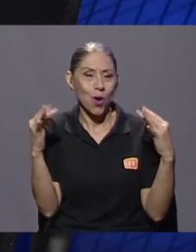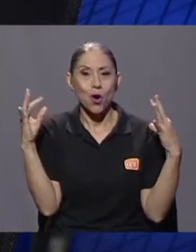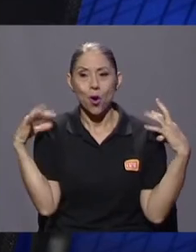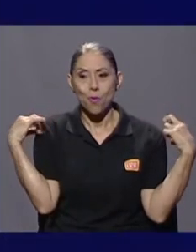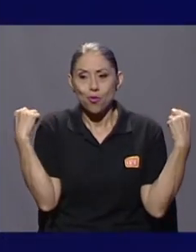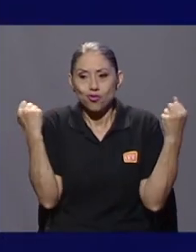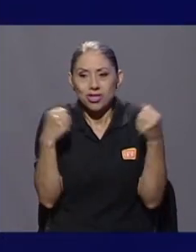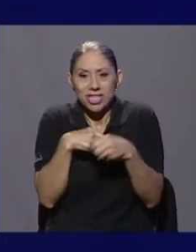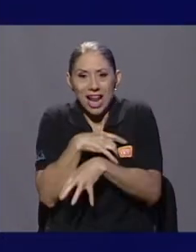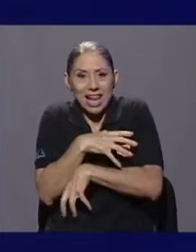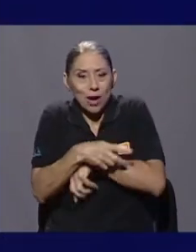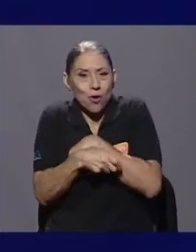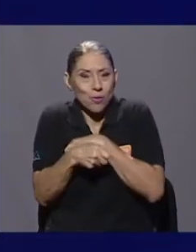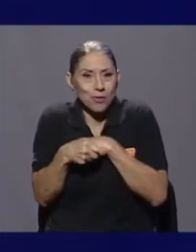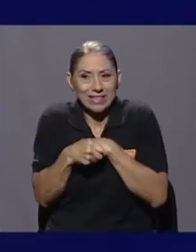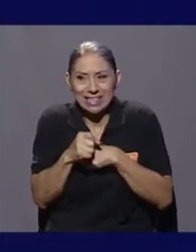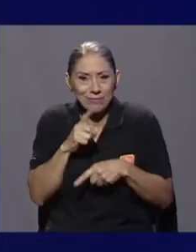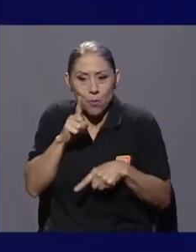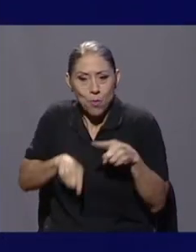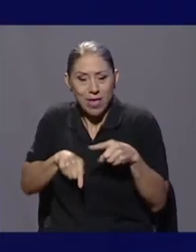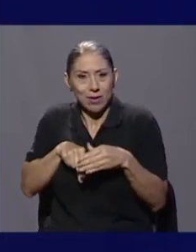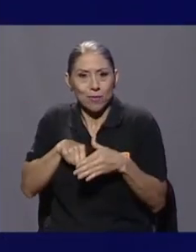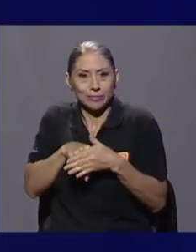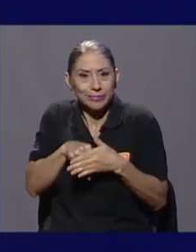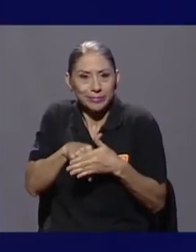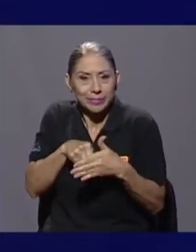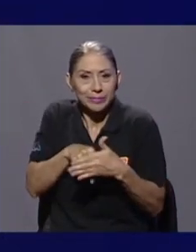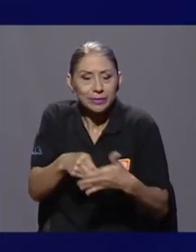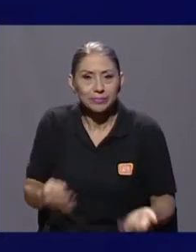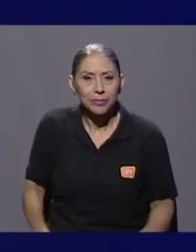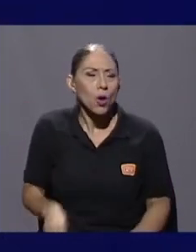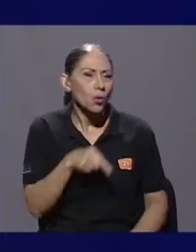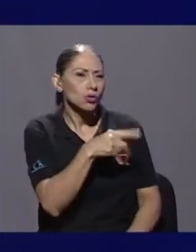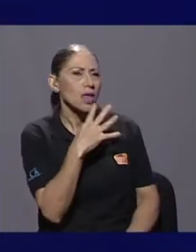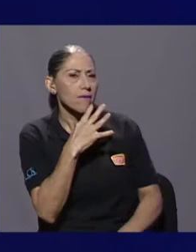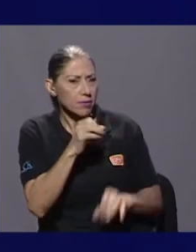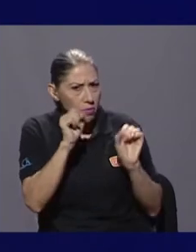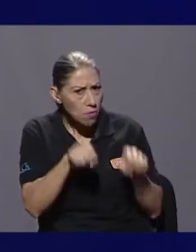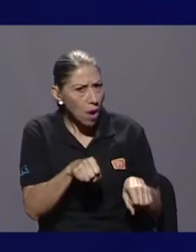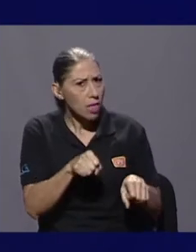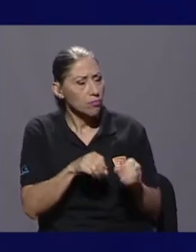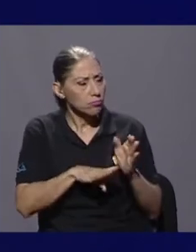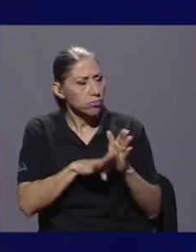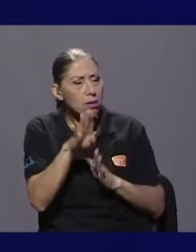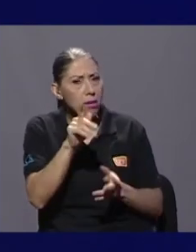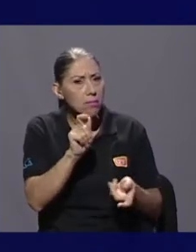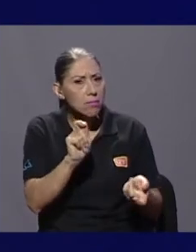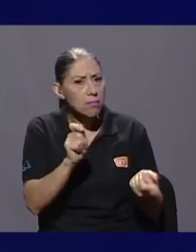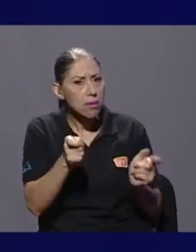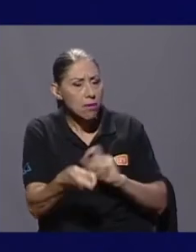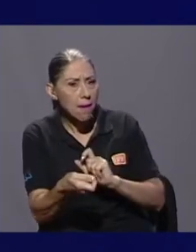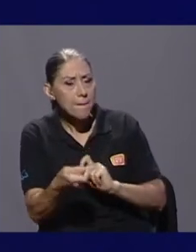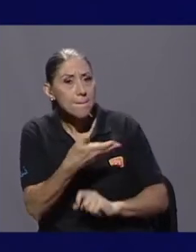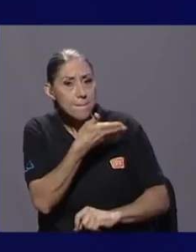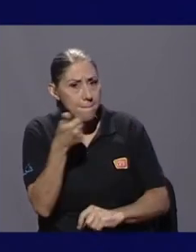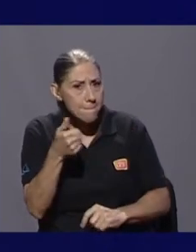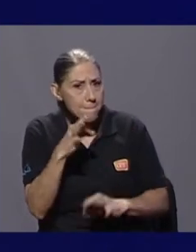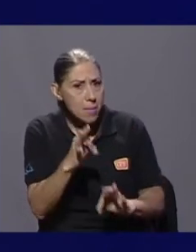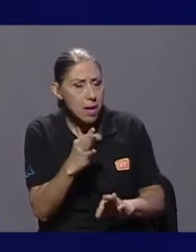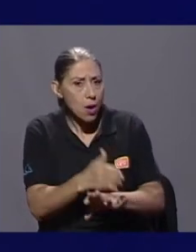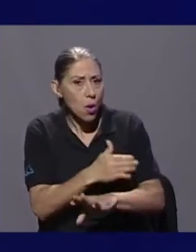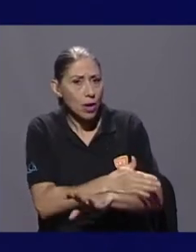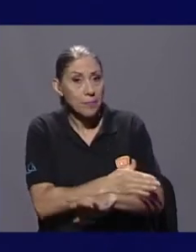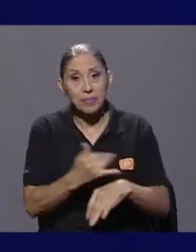oportunidades, de algunas mejoras que se deben de hacer en ese sentido y tal vez puntualmente, hoy en día, ante tantos